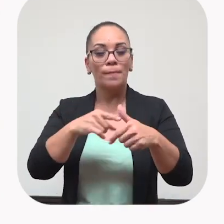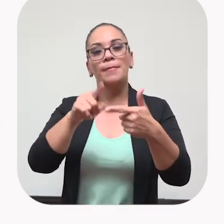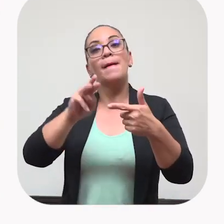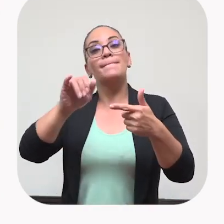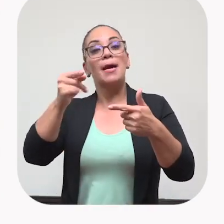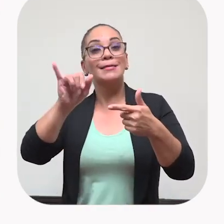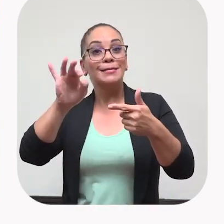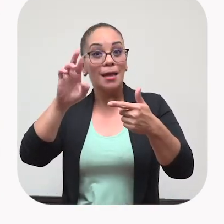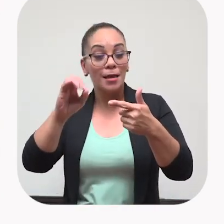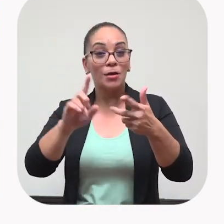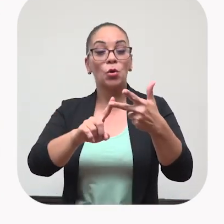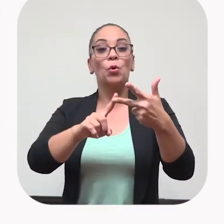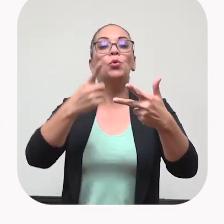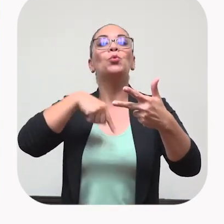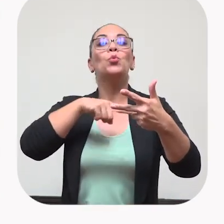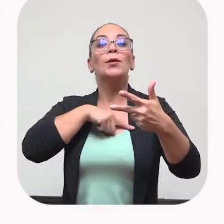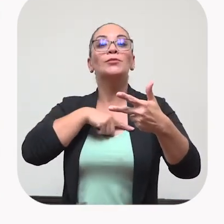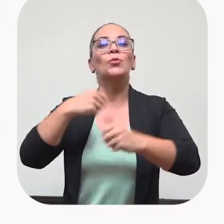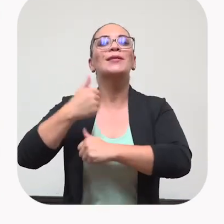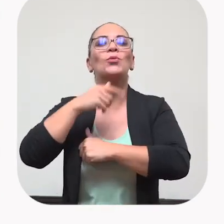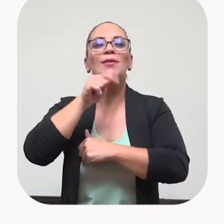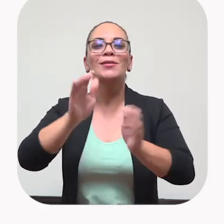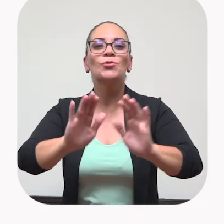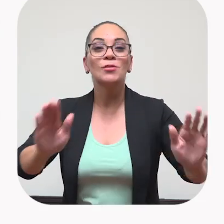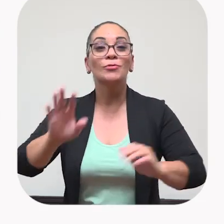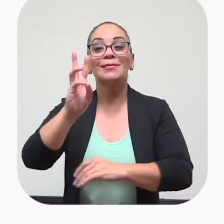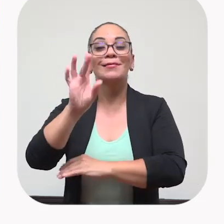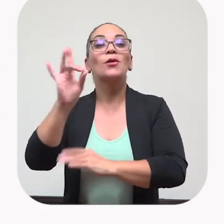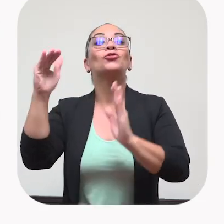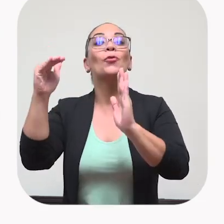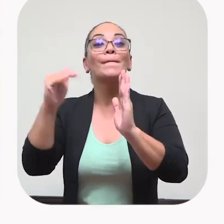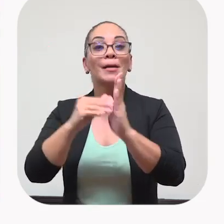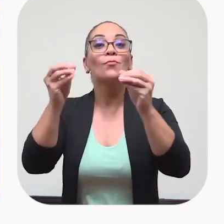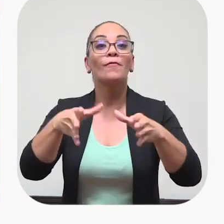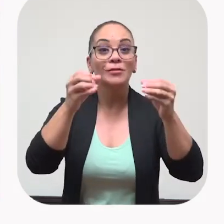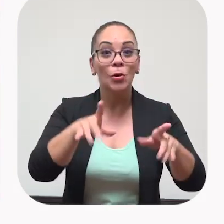el Magisterio, nuestro ejército, son 68 mil.